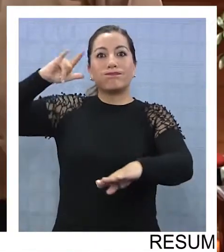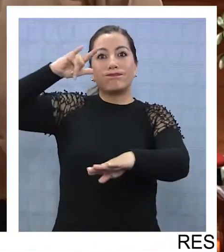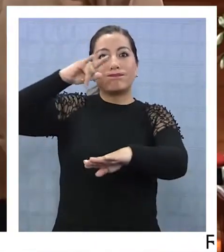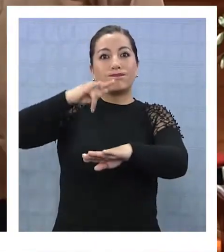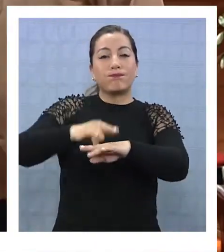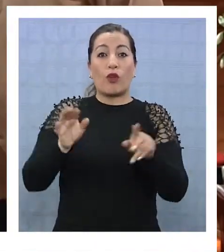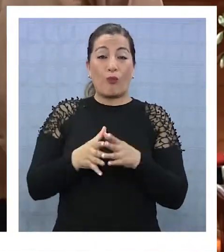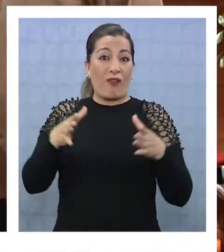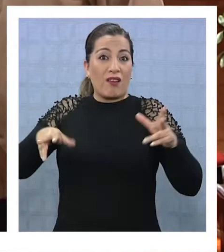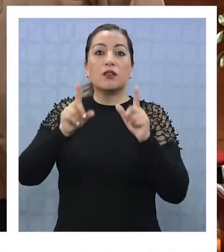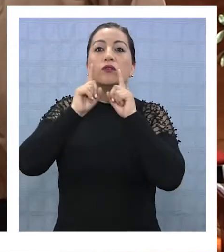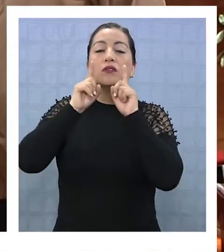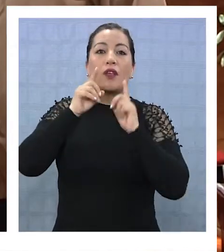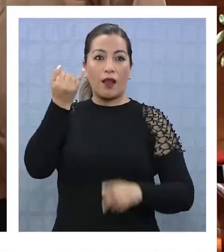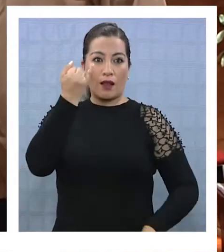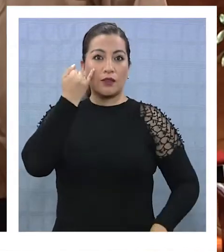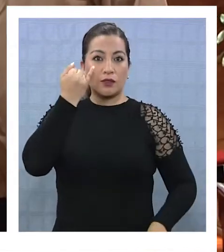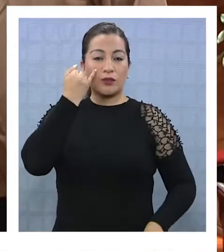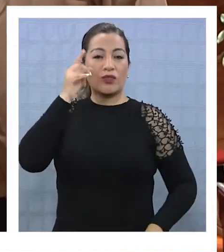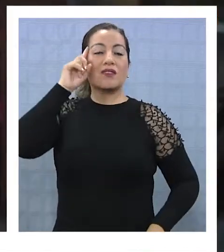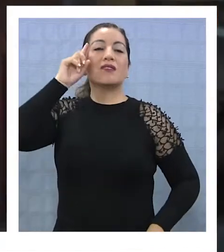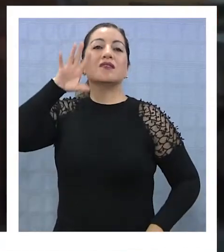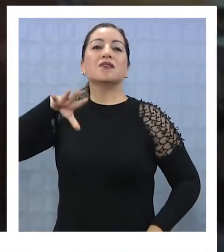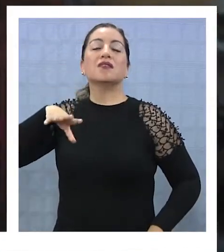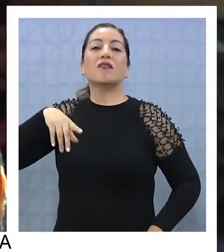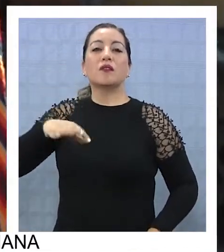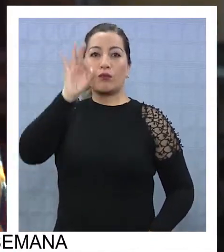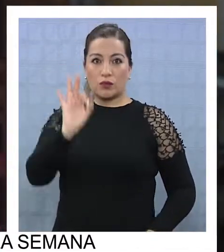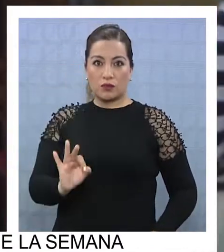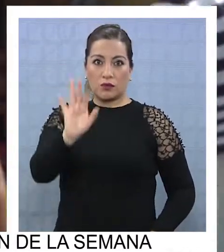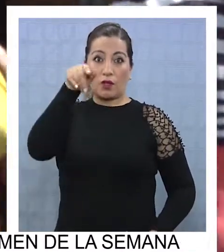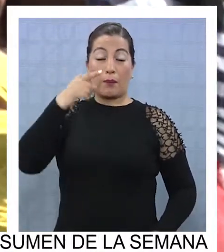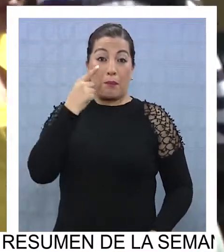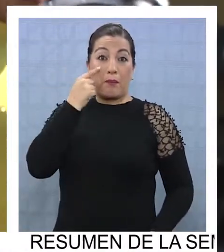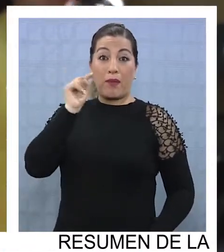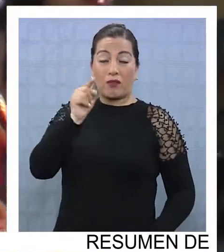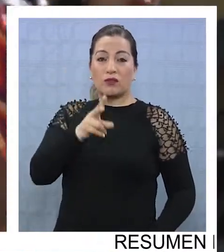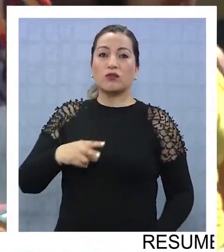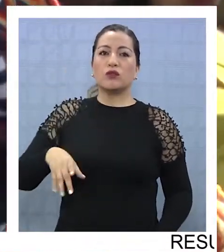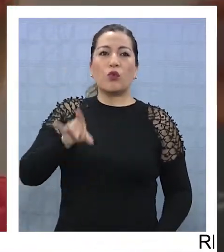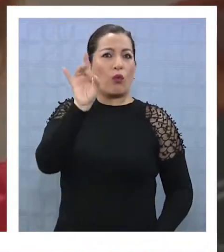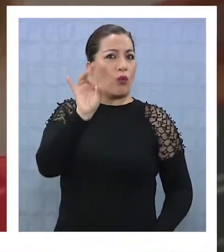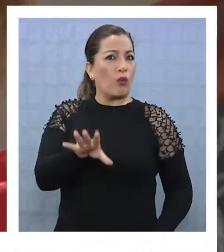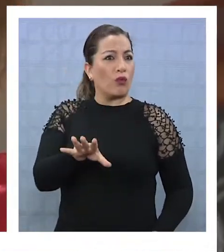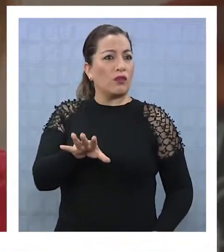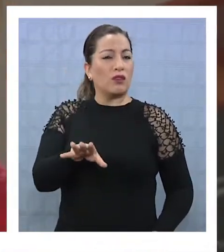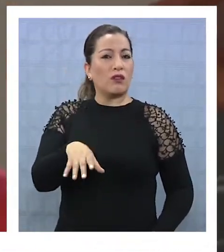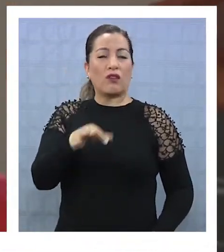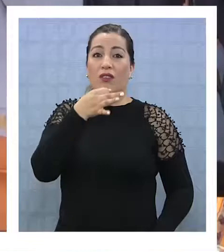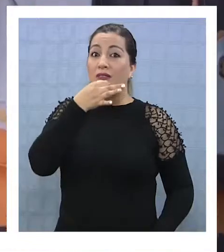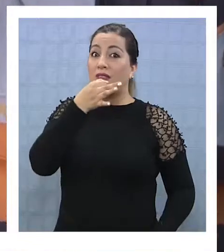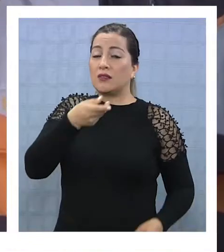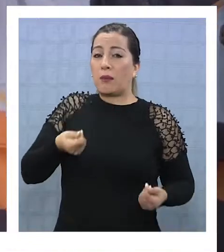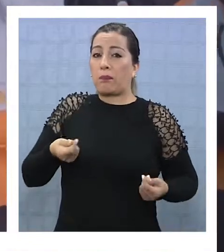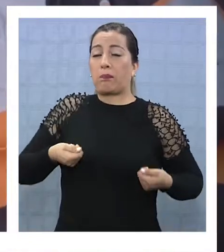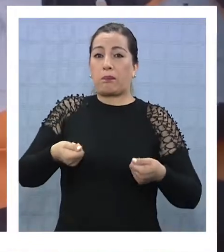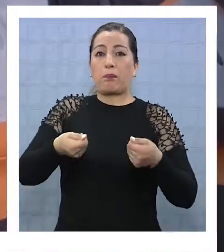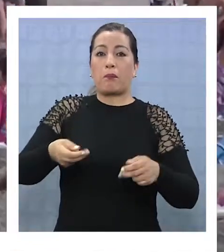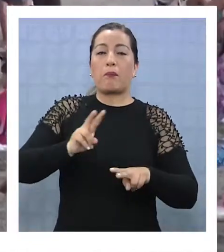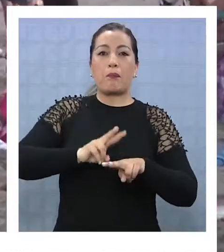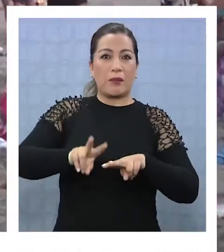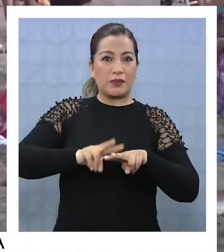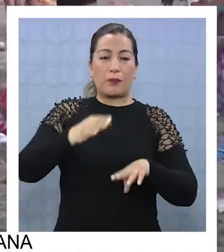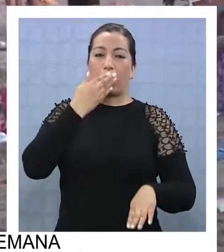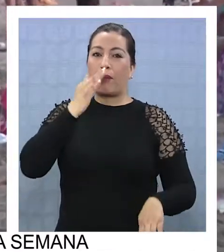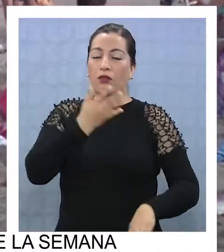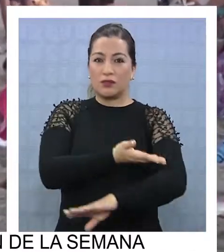aerolíneas, los grandes hoteles y las entidades que miden esta variable. Sin embargo, no son los únicos que se atreven a invertir